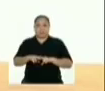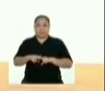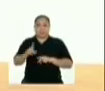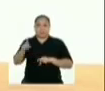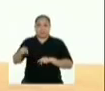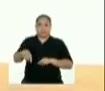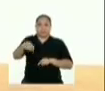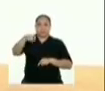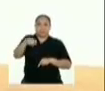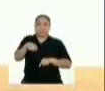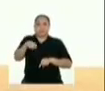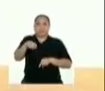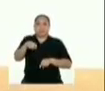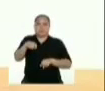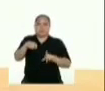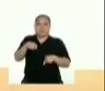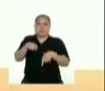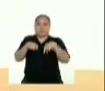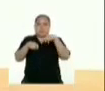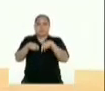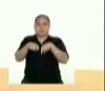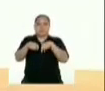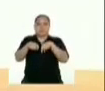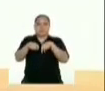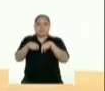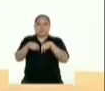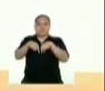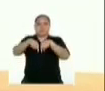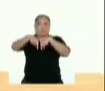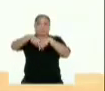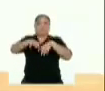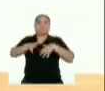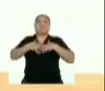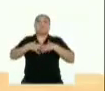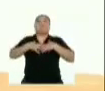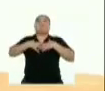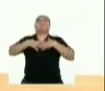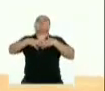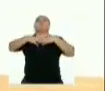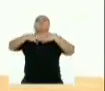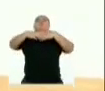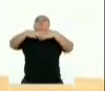subimos una pierna, la otra pierna y respiramos.